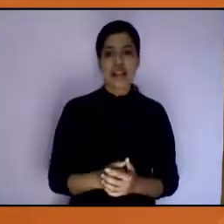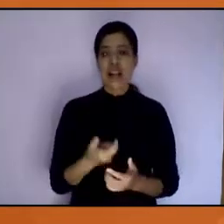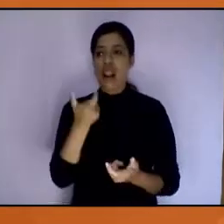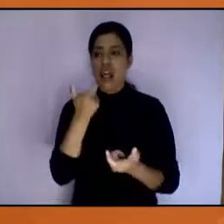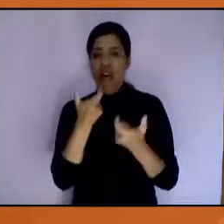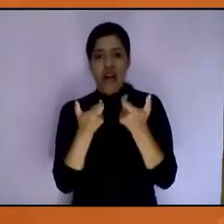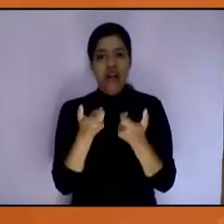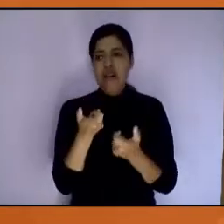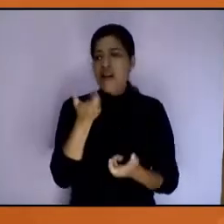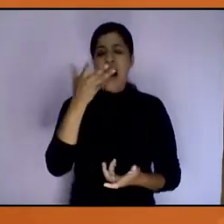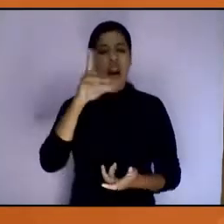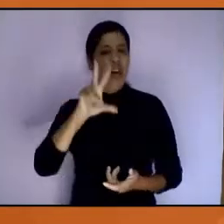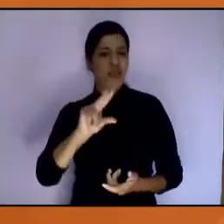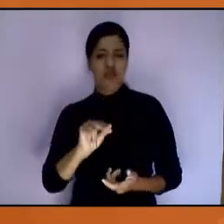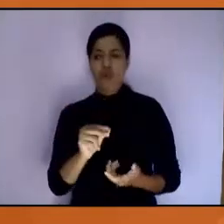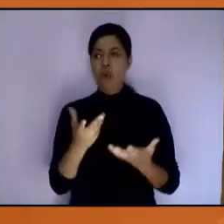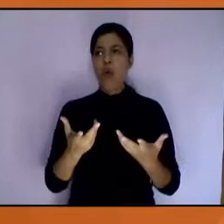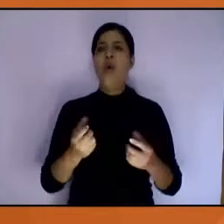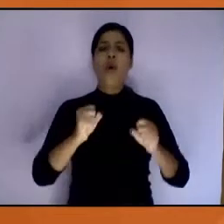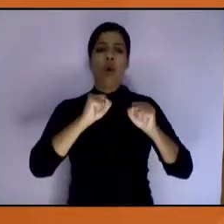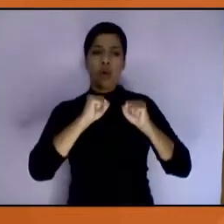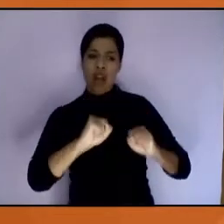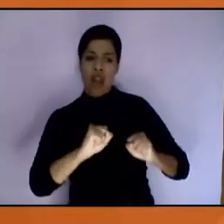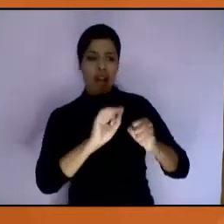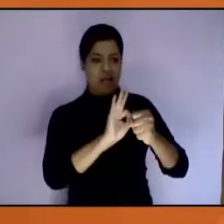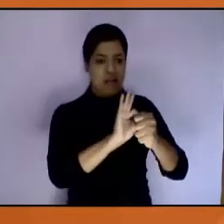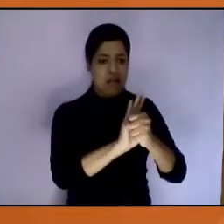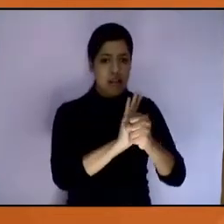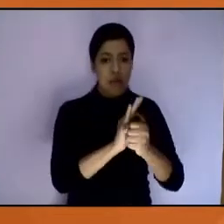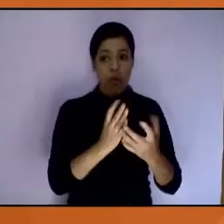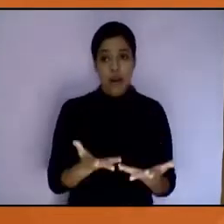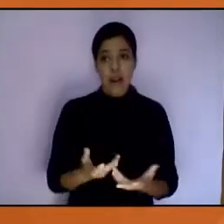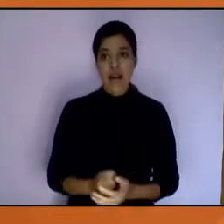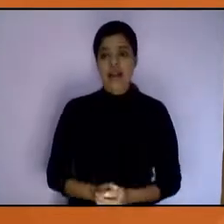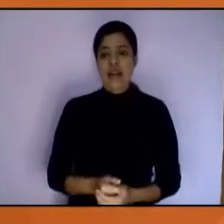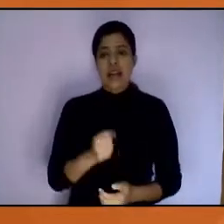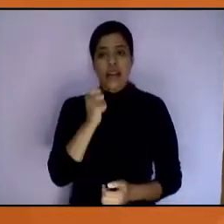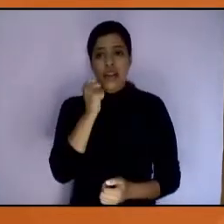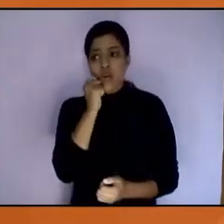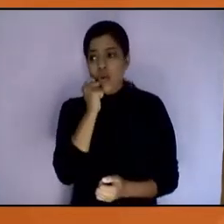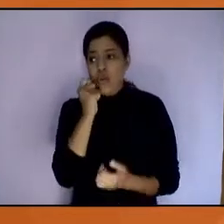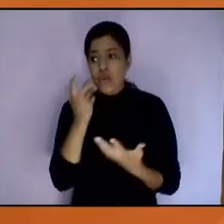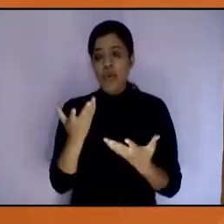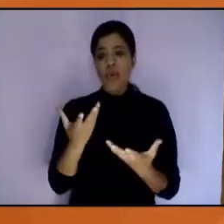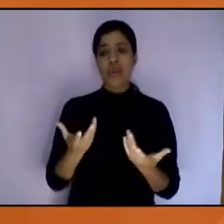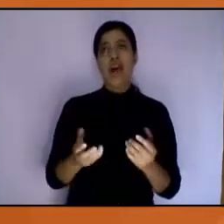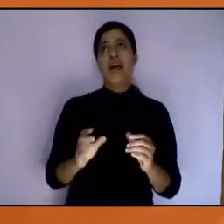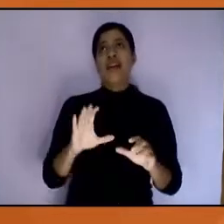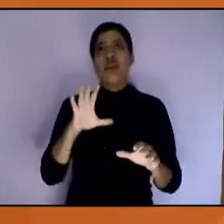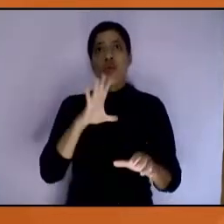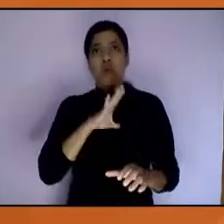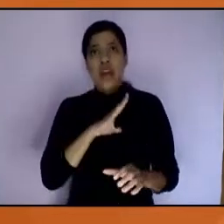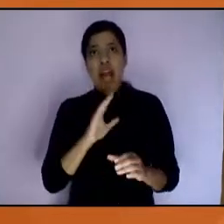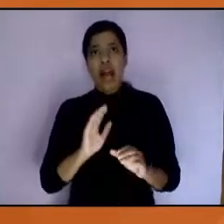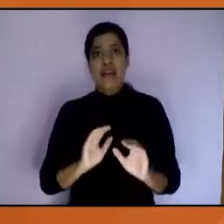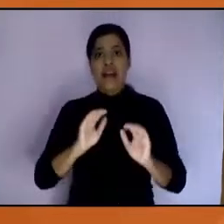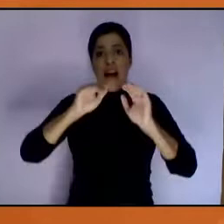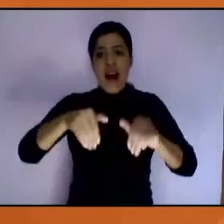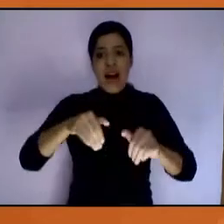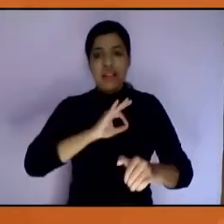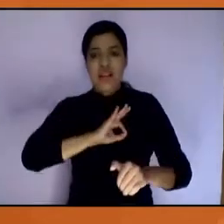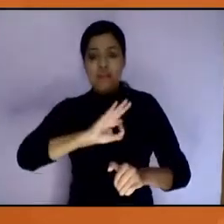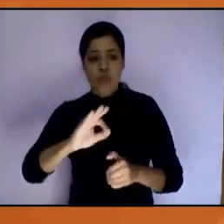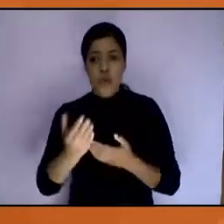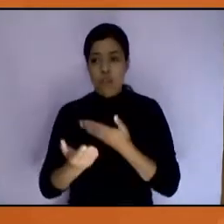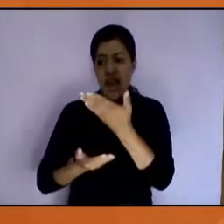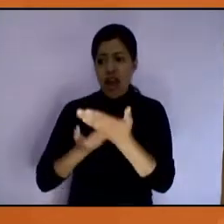es segura, y donde independientemente de las condiciones que nos caractericen, podemos acceder a los servicios que se ofrecen en la